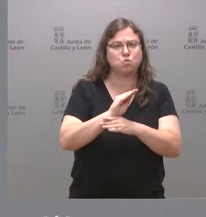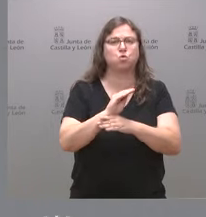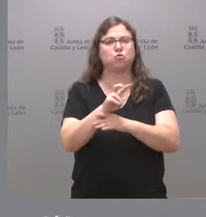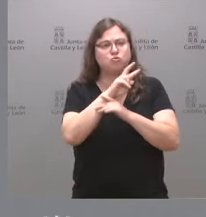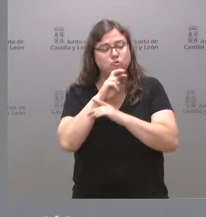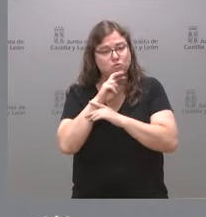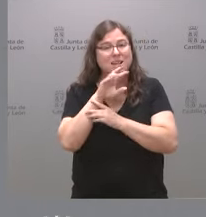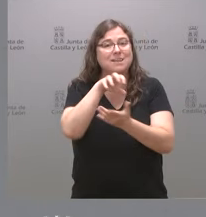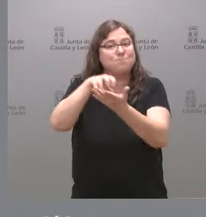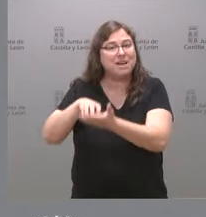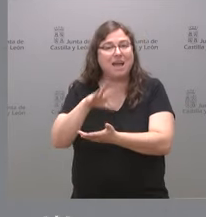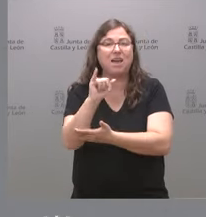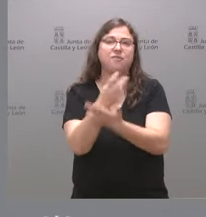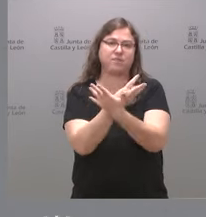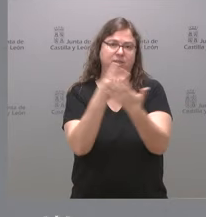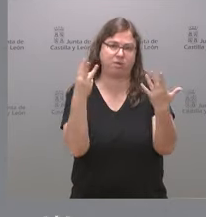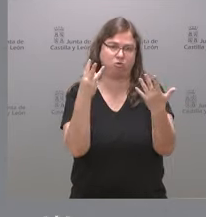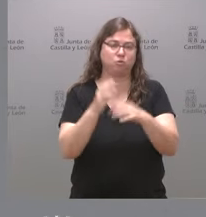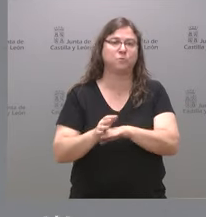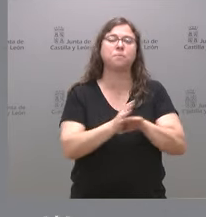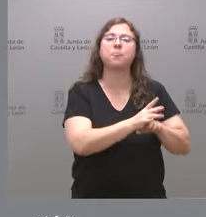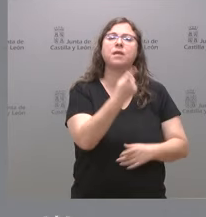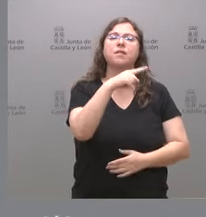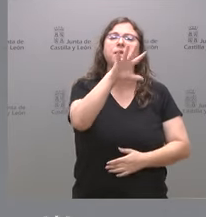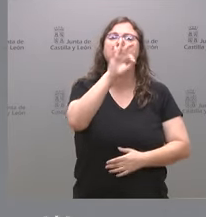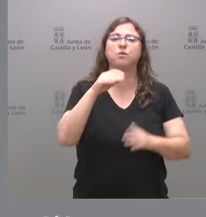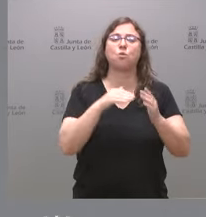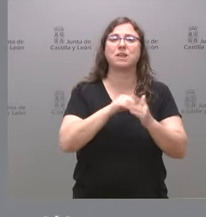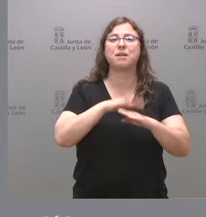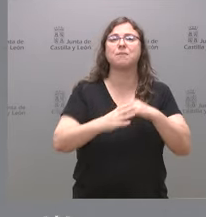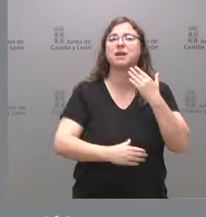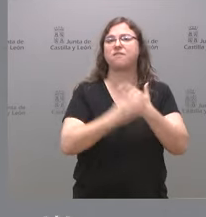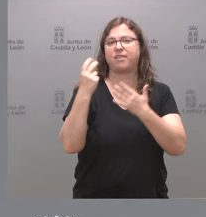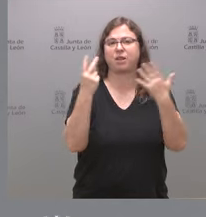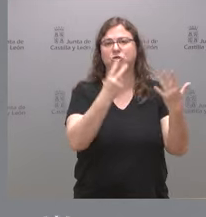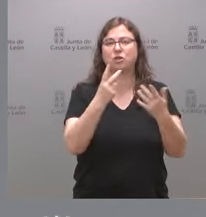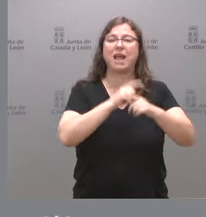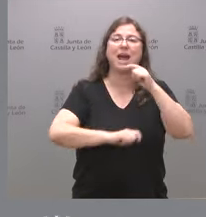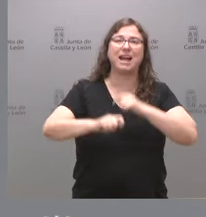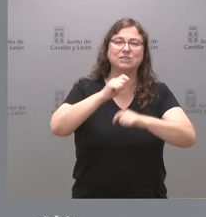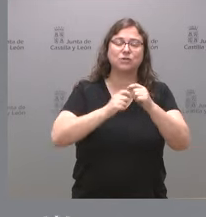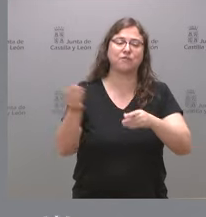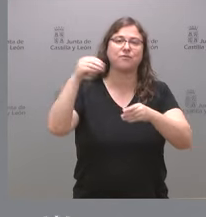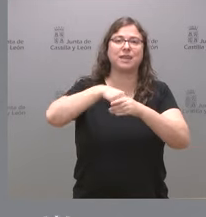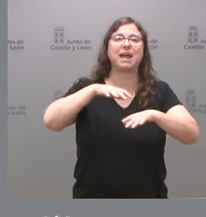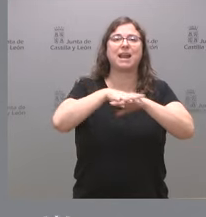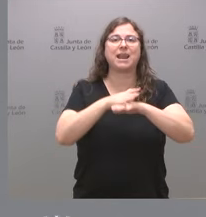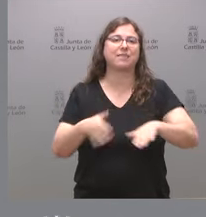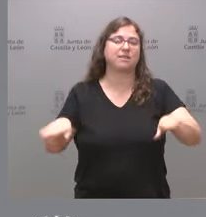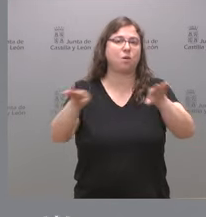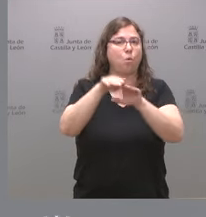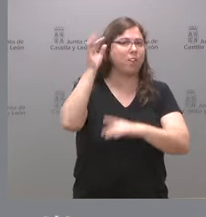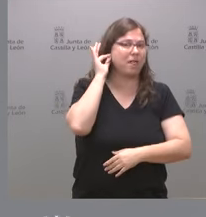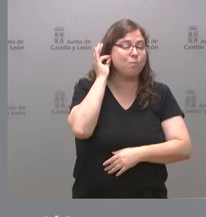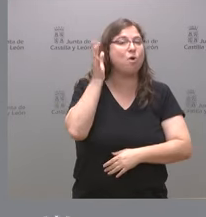estado de uso. 150.000 euros, finalmente, para las siete federaciones de asociaciones que integran la red de igualdad de